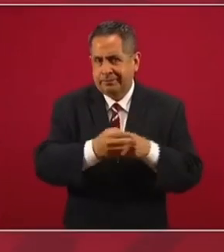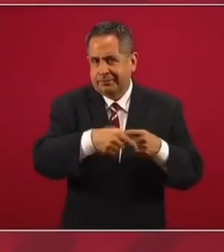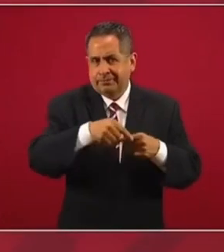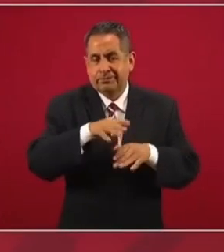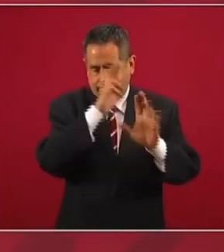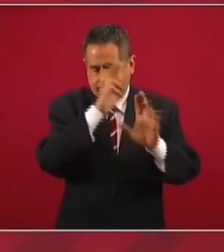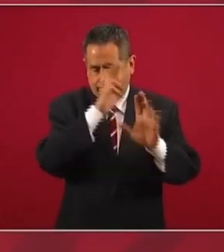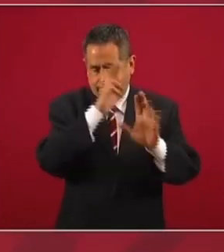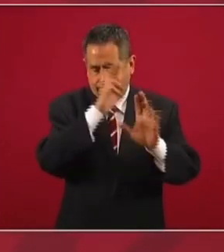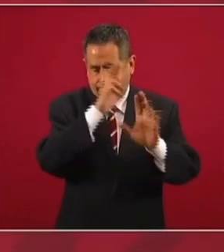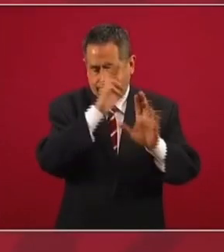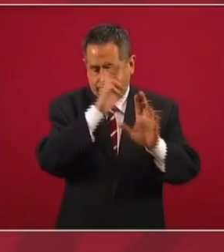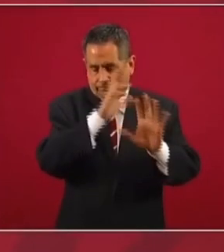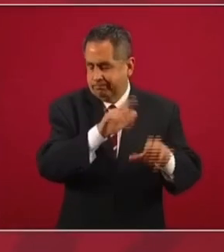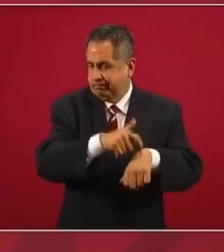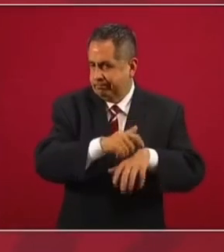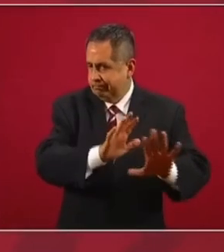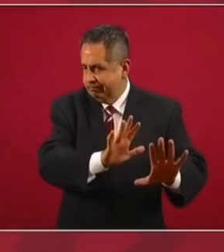de elección en Estados Unidos,